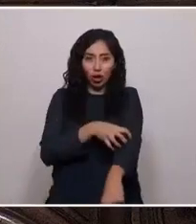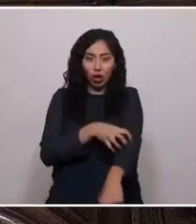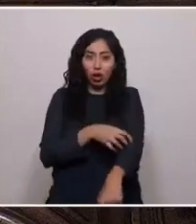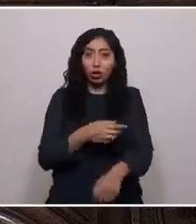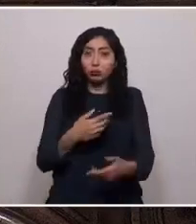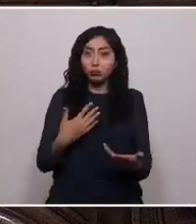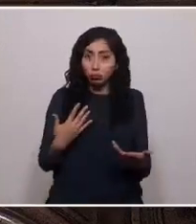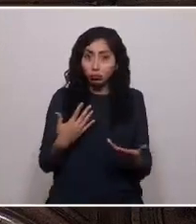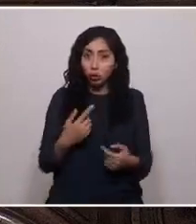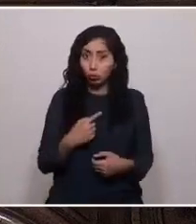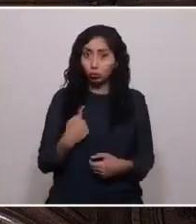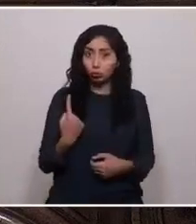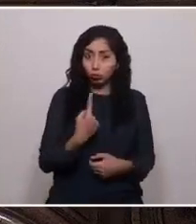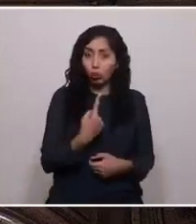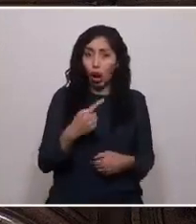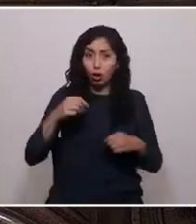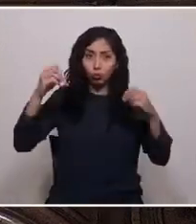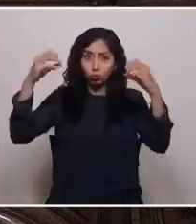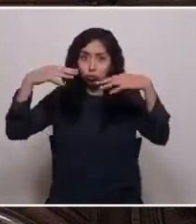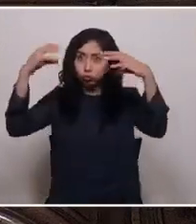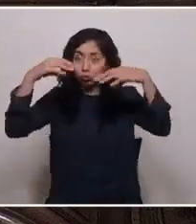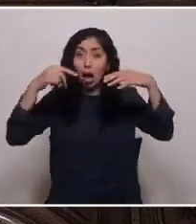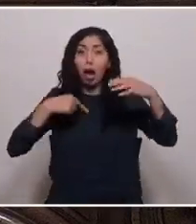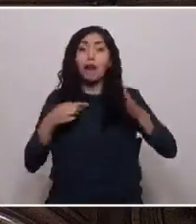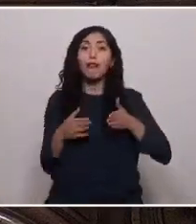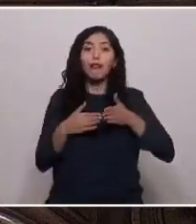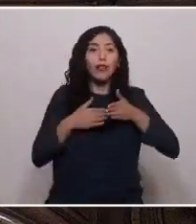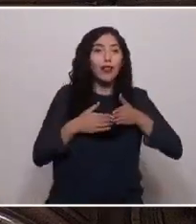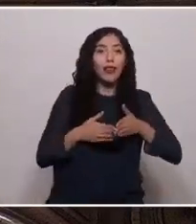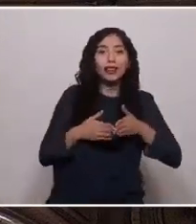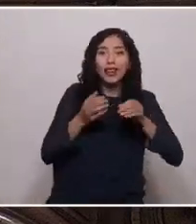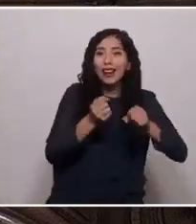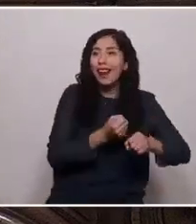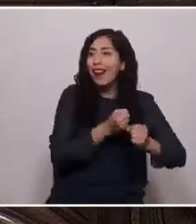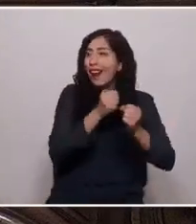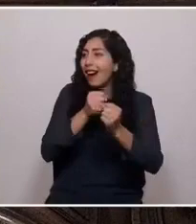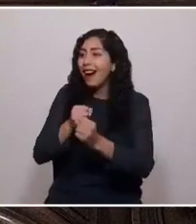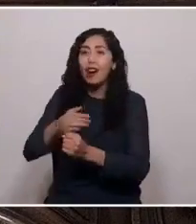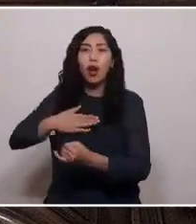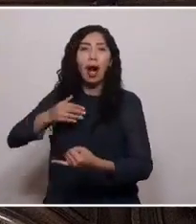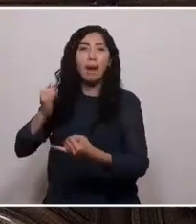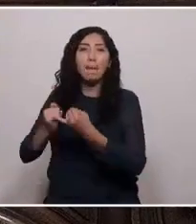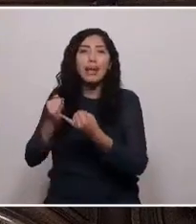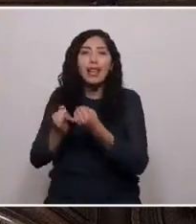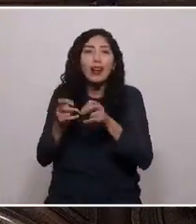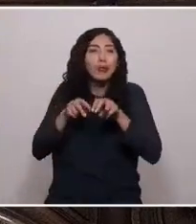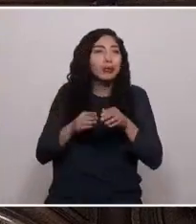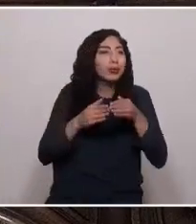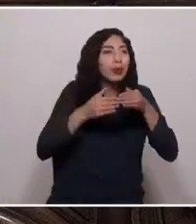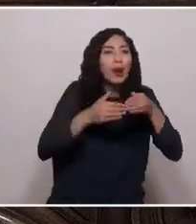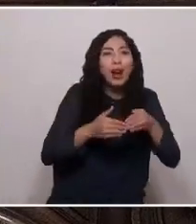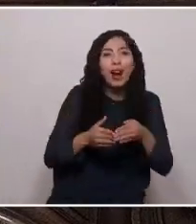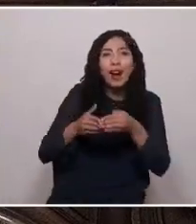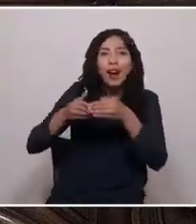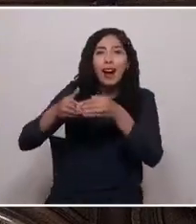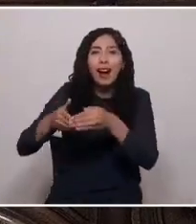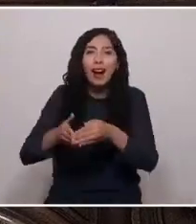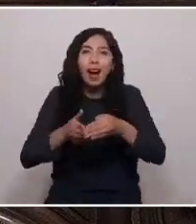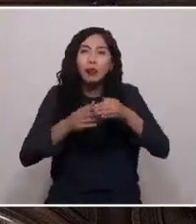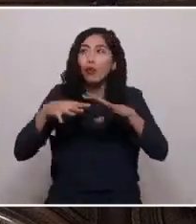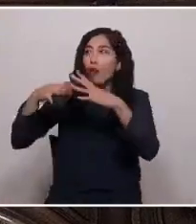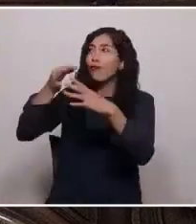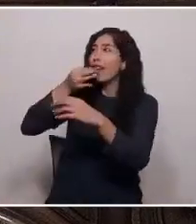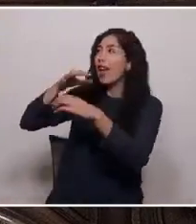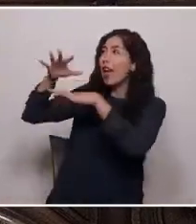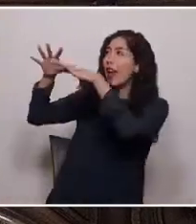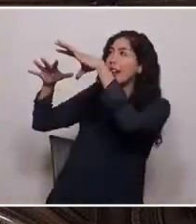en el mercado fluvial y tomamos un bote, en bote con los amigos, junto a la verde muralla, bajo el cielo